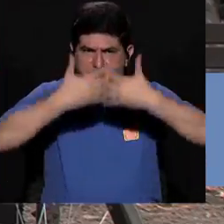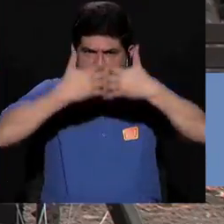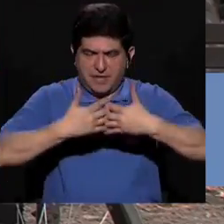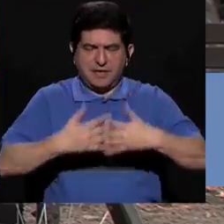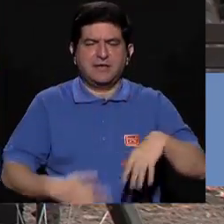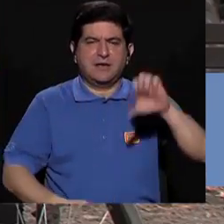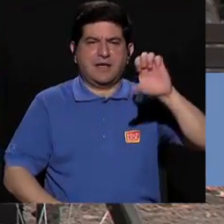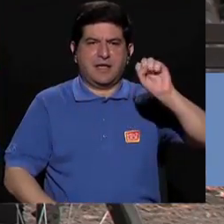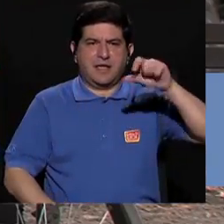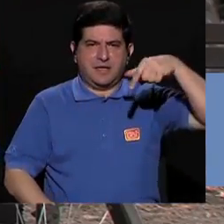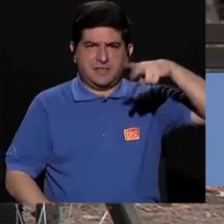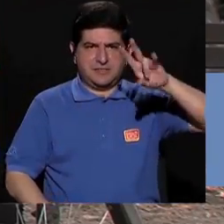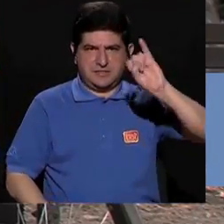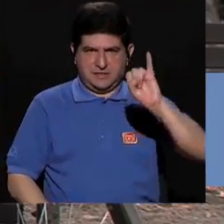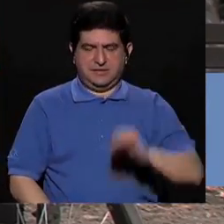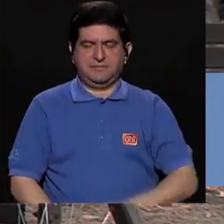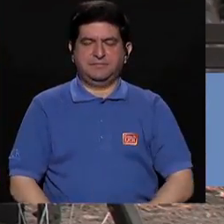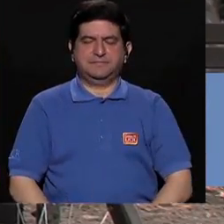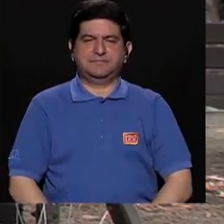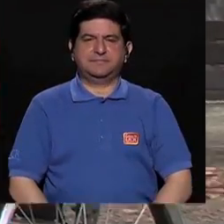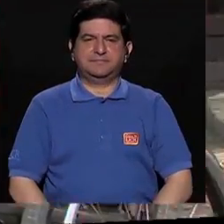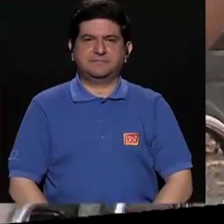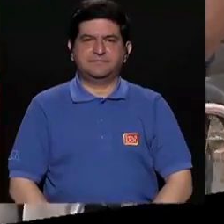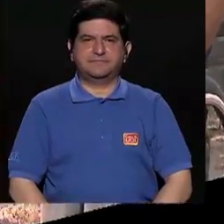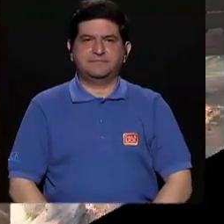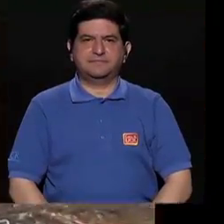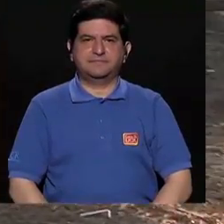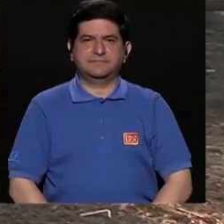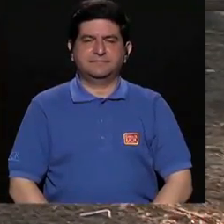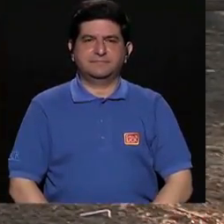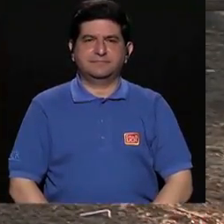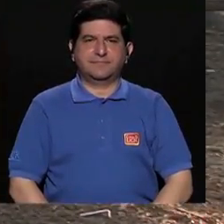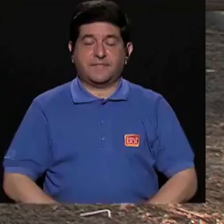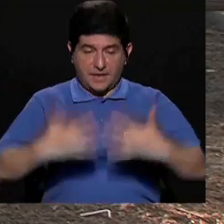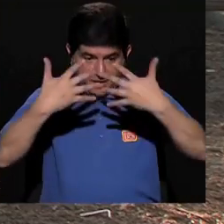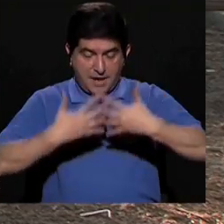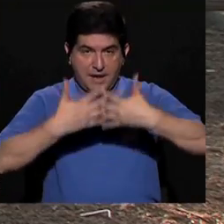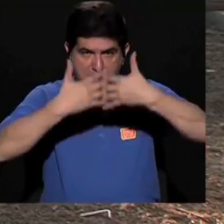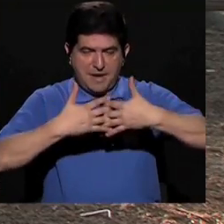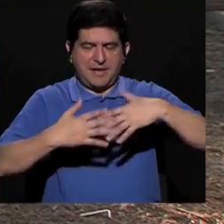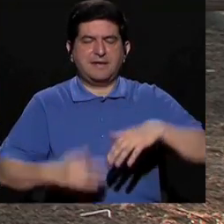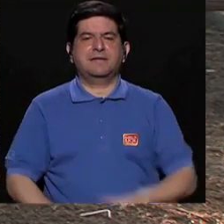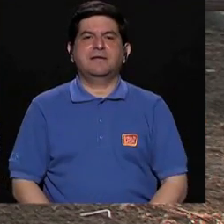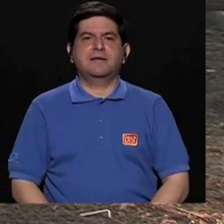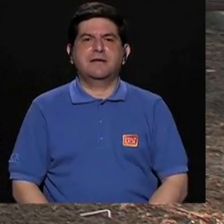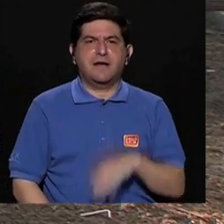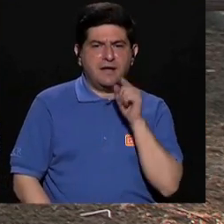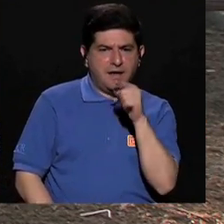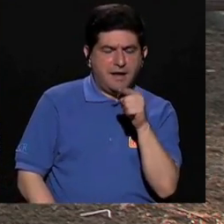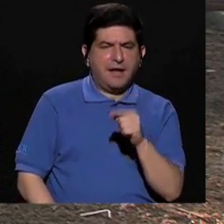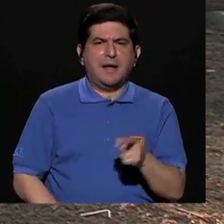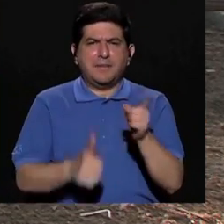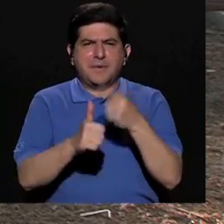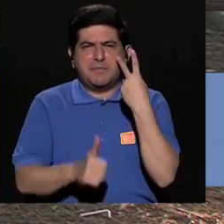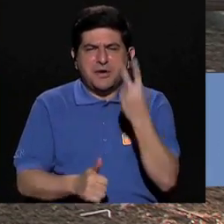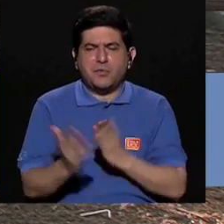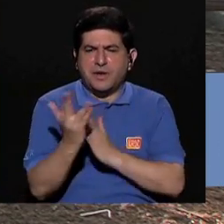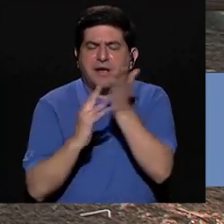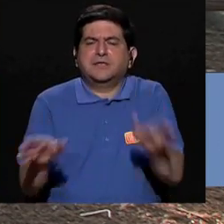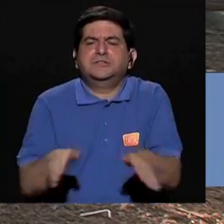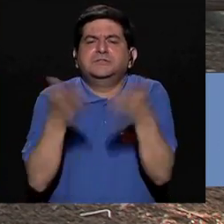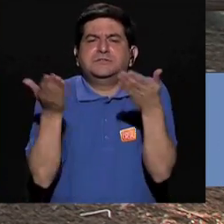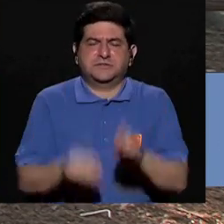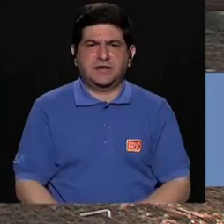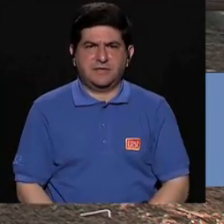que sería el de esquí o oblicuos. En la máquina del esquí o los oblicuos tenemos que ver cómo entramos a la máquina.